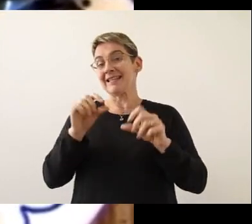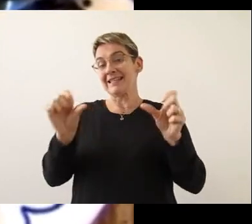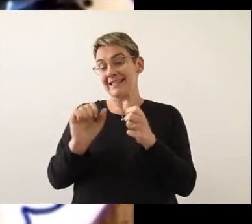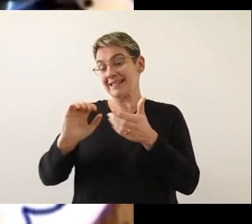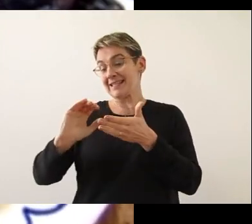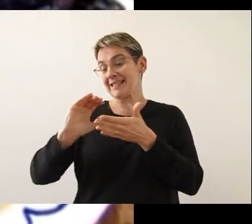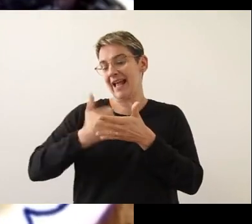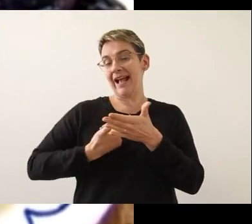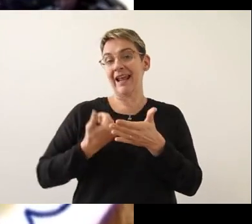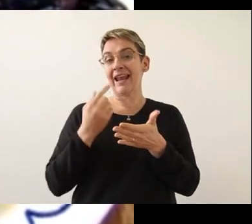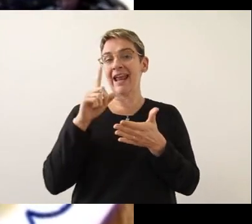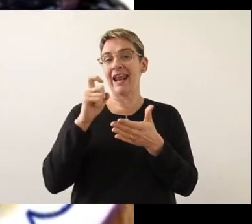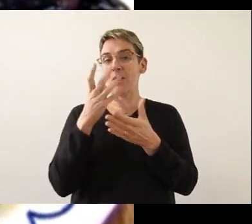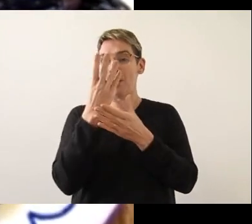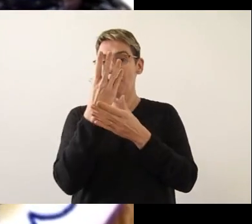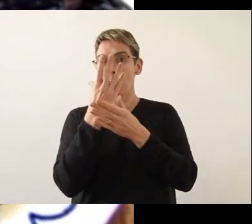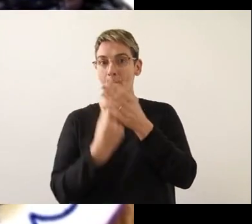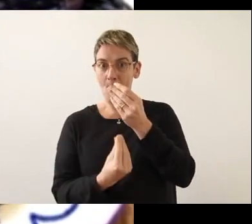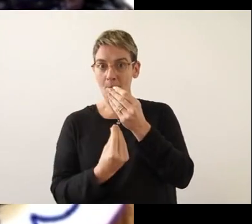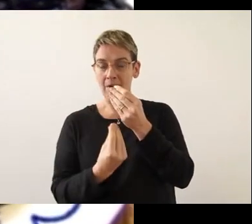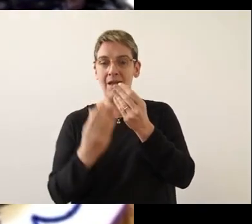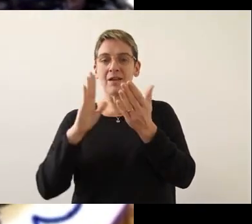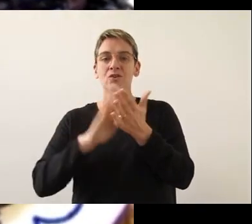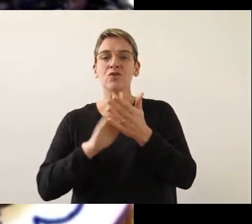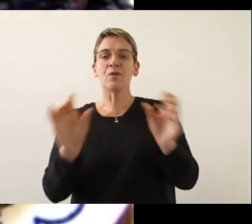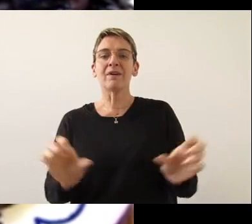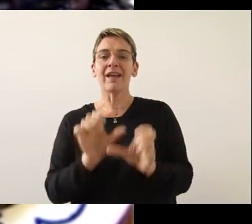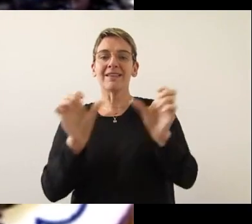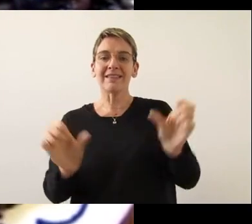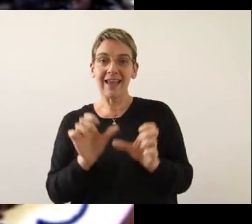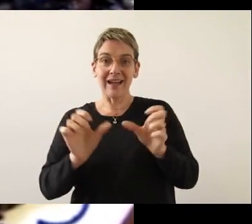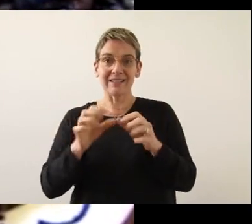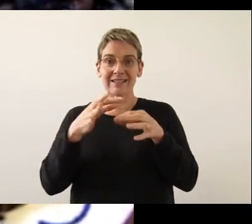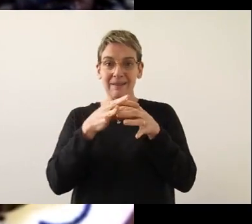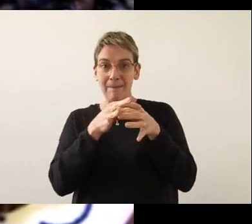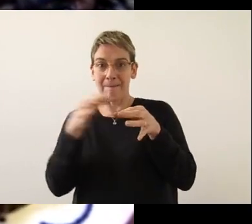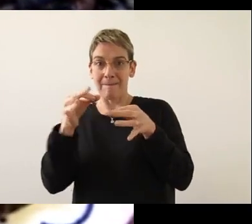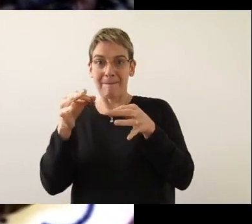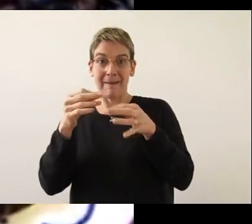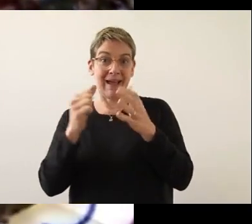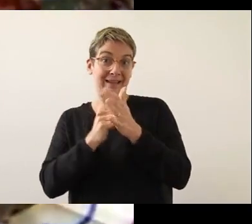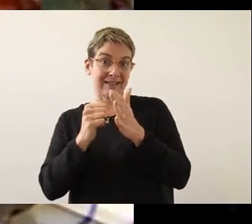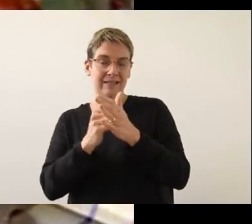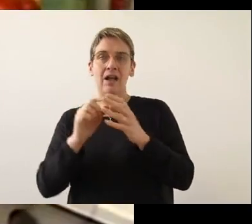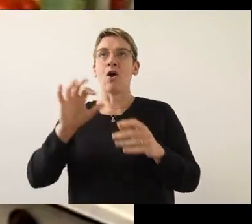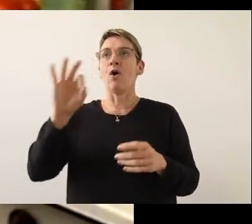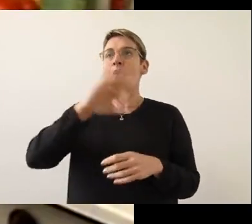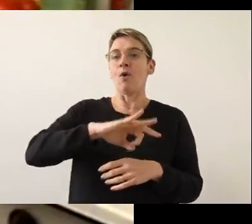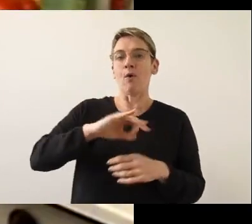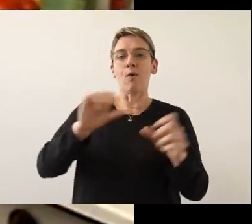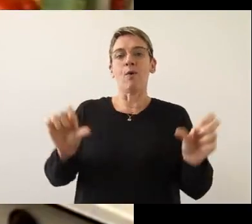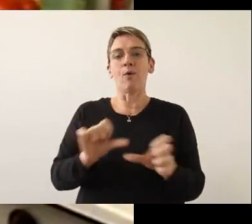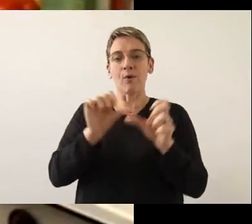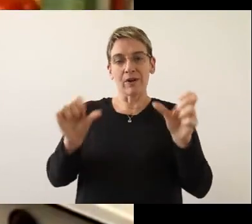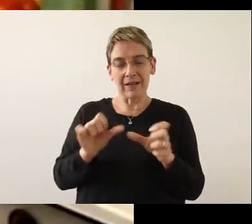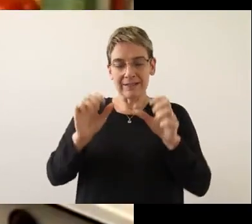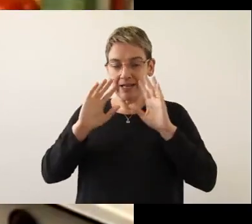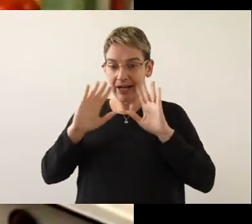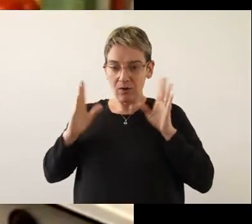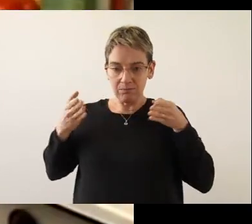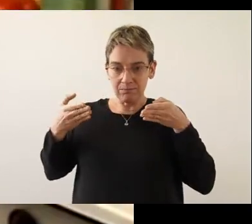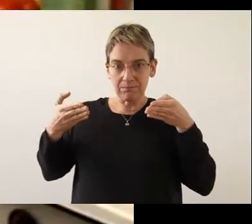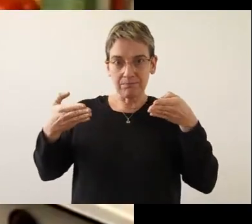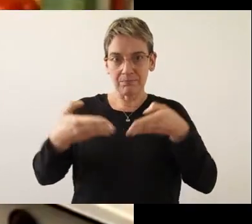deshidratación, que se da, por ejemplo, en la elaboración de pasas. También tenemos la